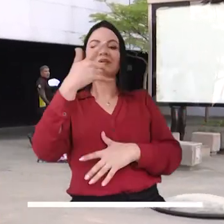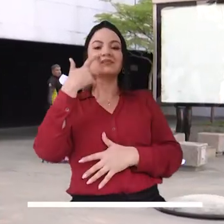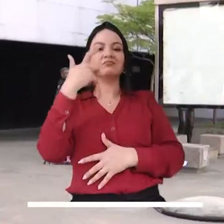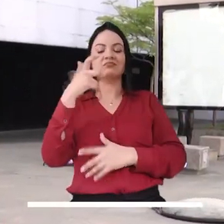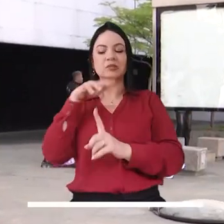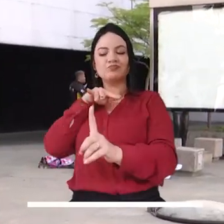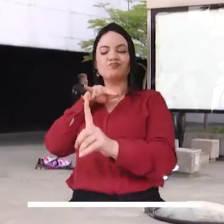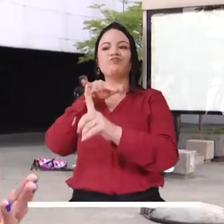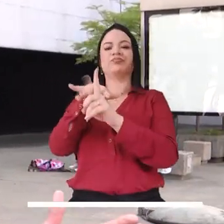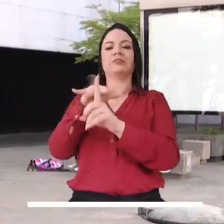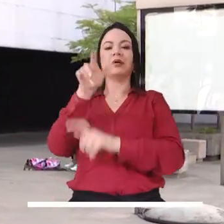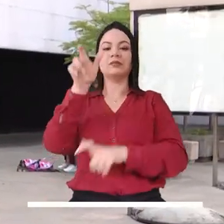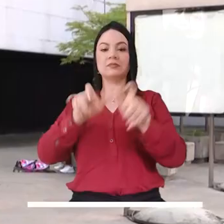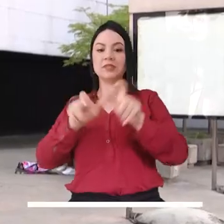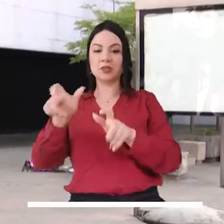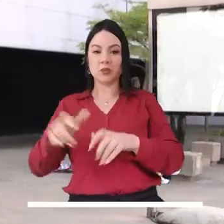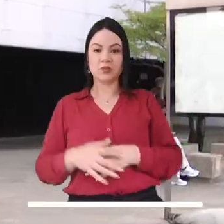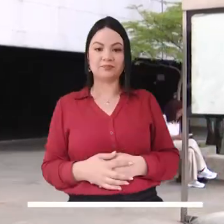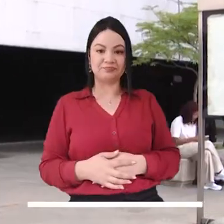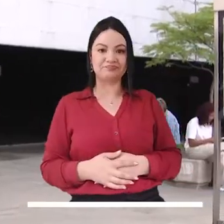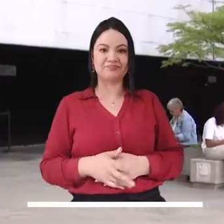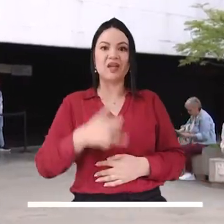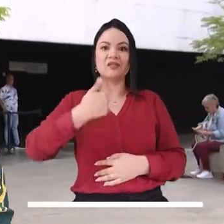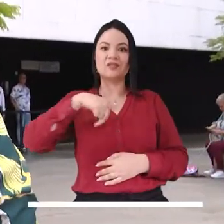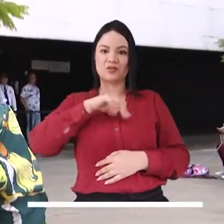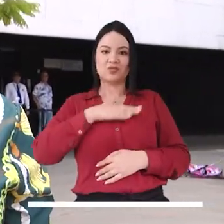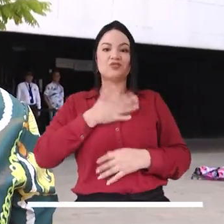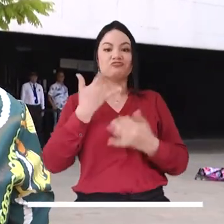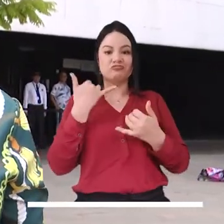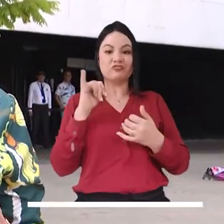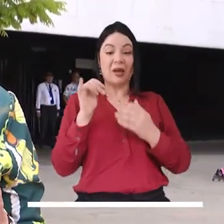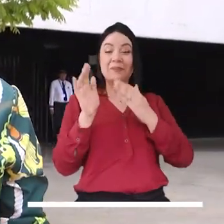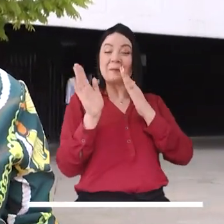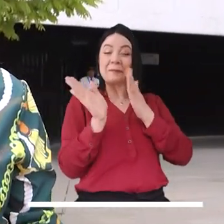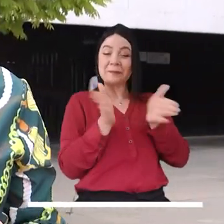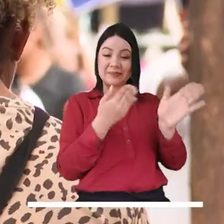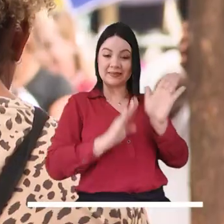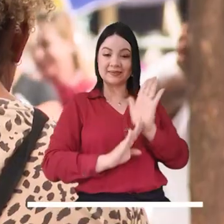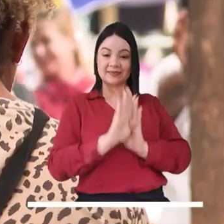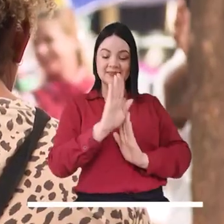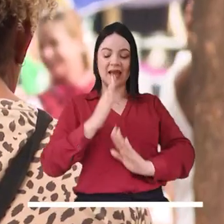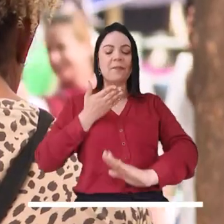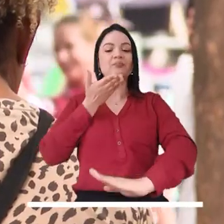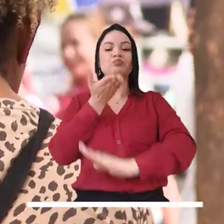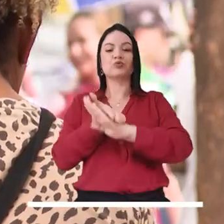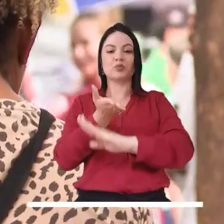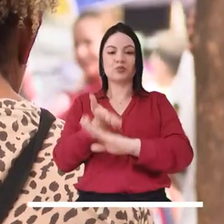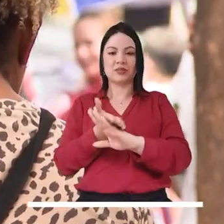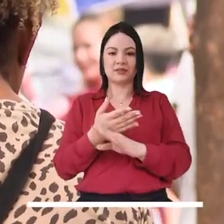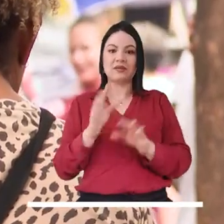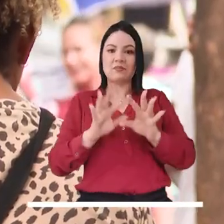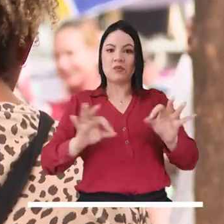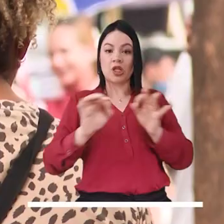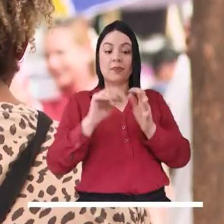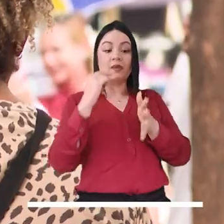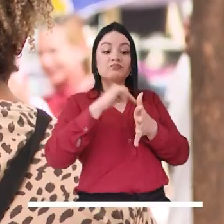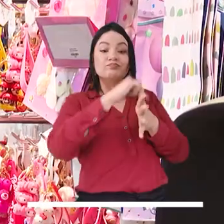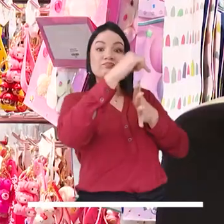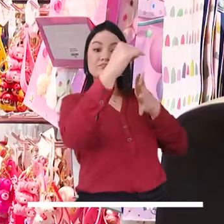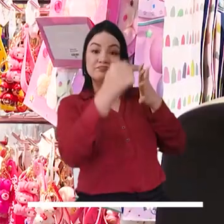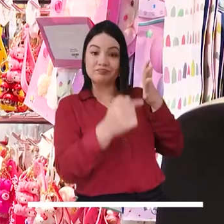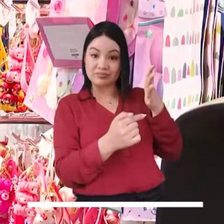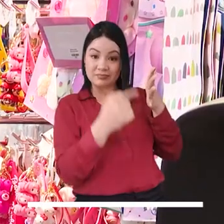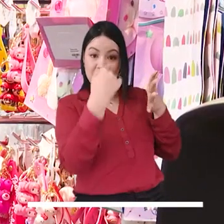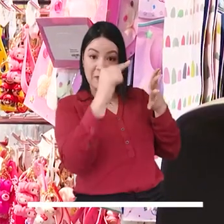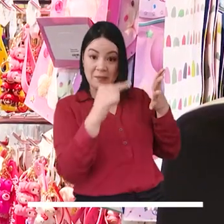importan y que más afectan a la ciudadanía. Eso es lo que nosotros hemos propuesto dentro del plan de desarrollo, para que se